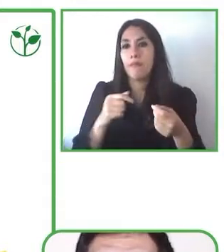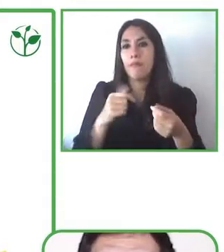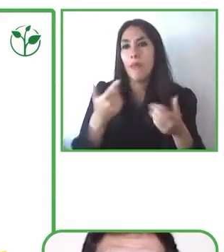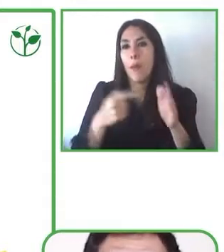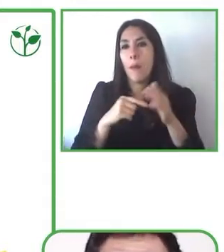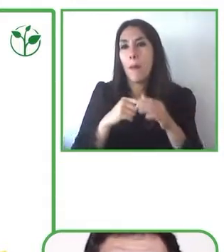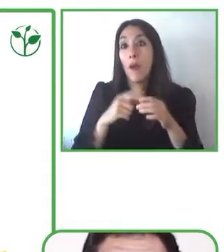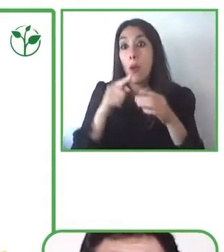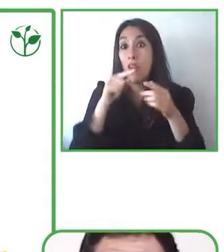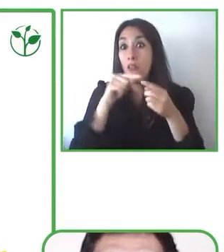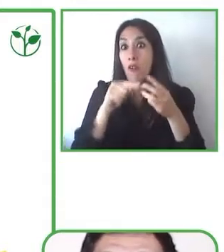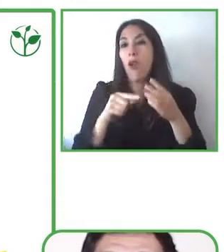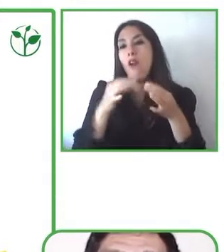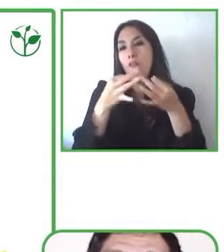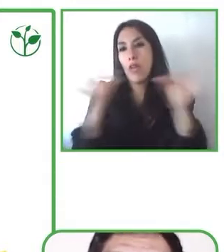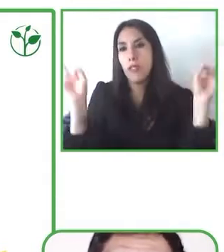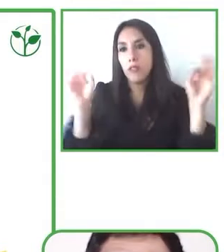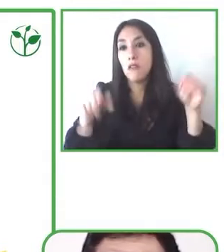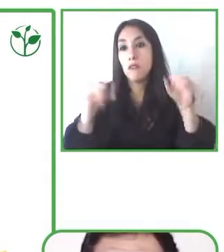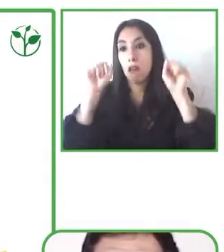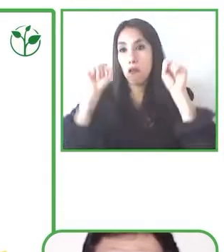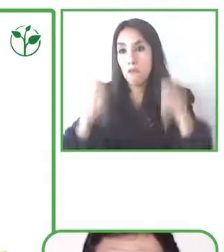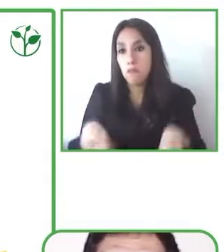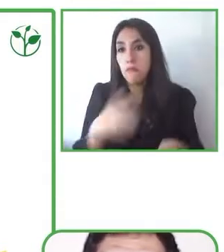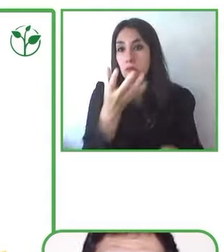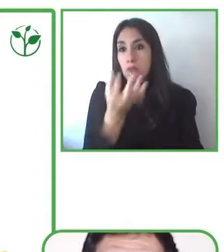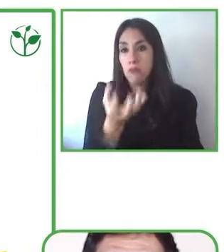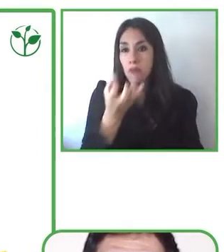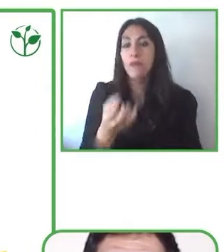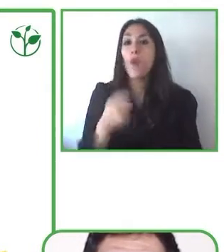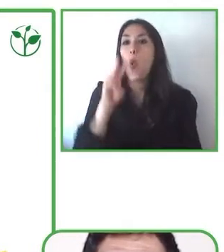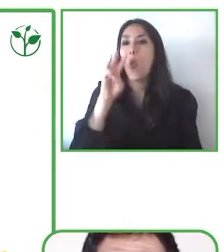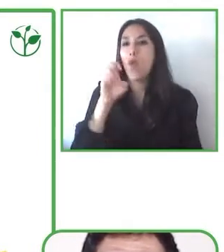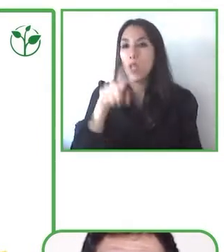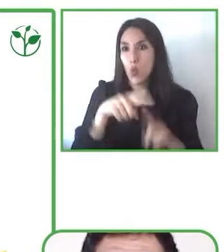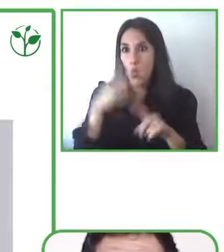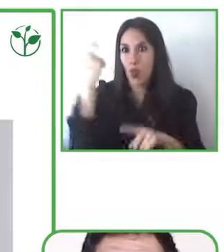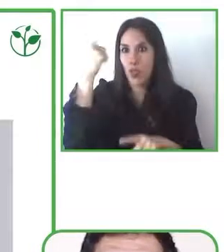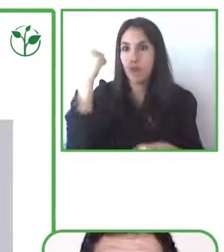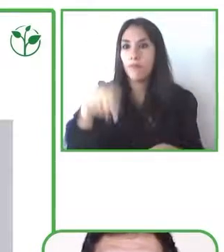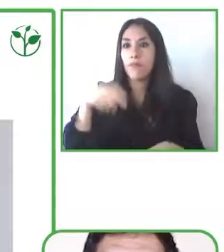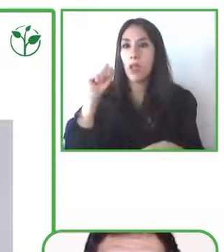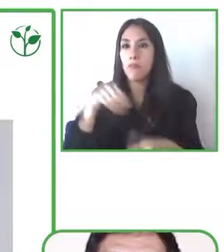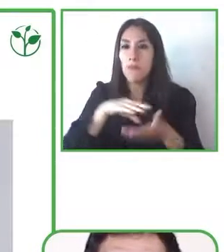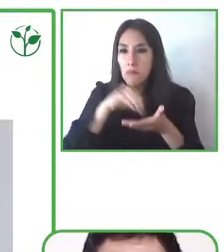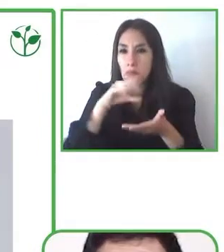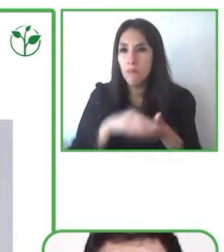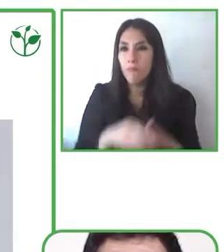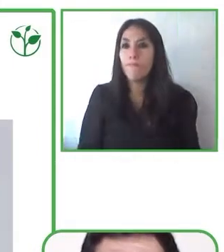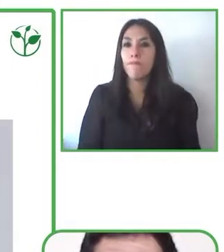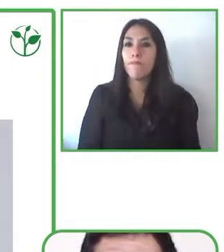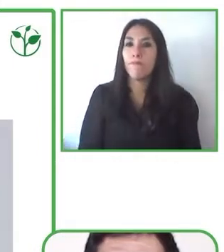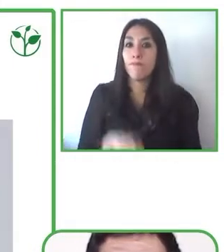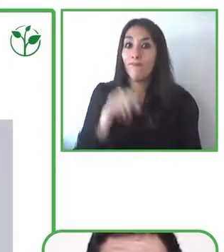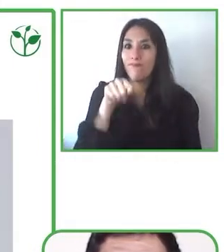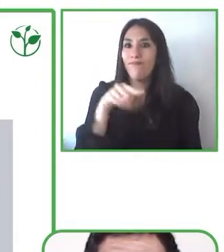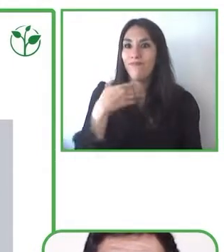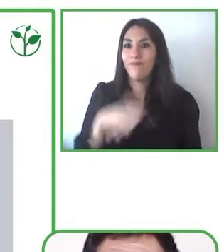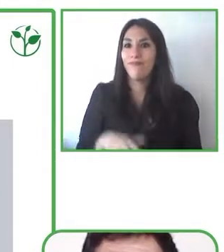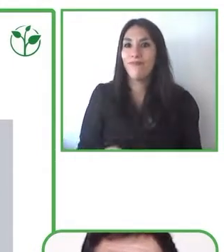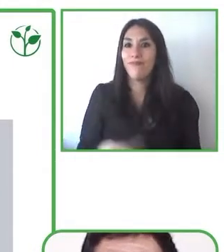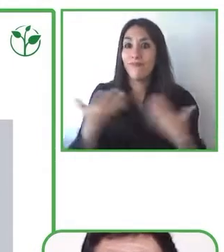Android y iOS, así que también ustedes las pudieran descargar. Muchísimas gracias por esta